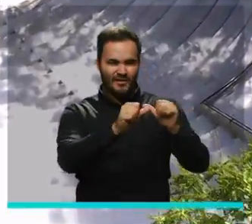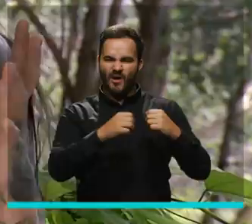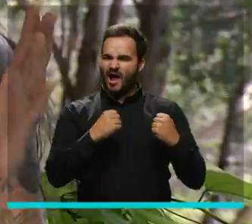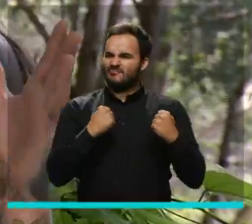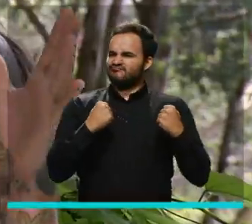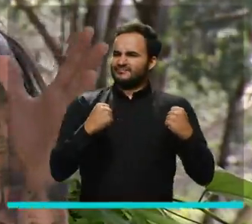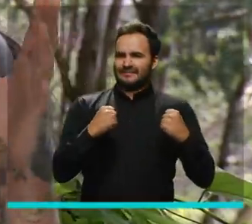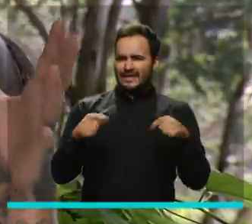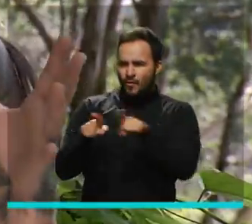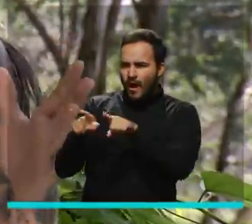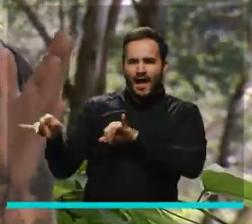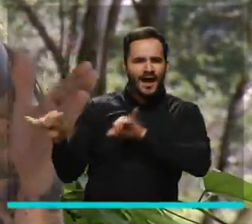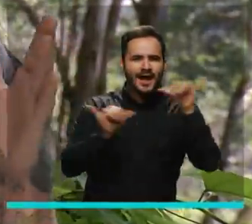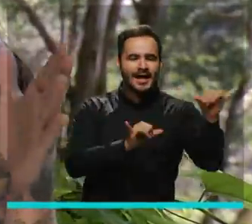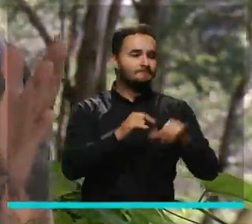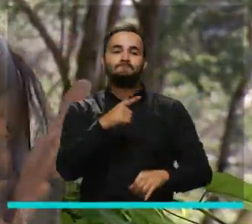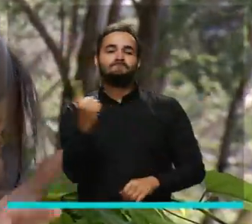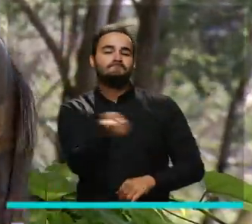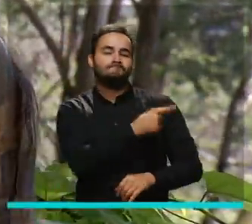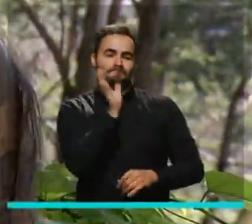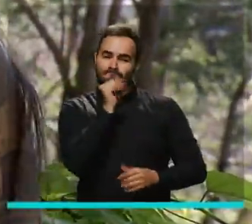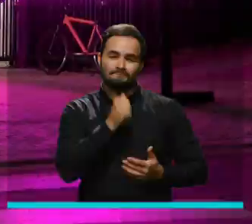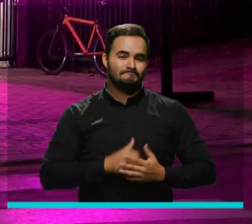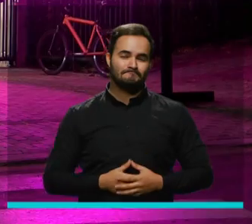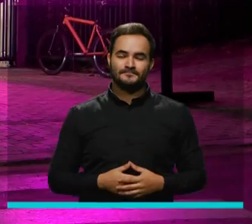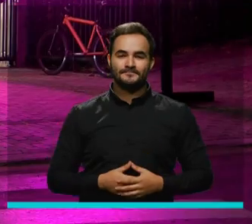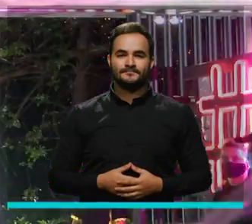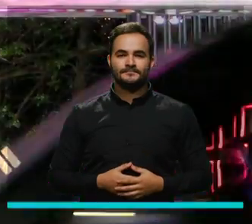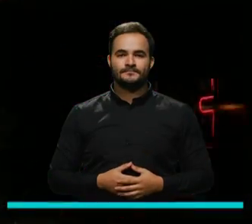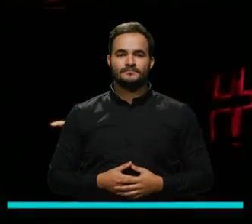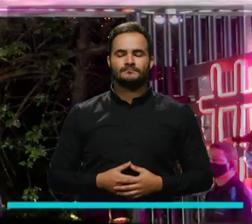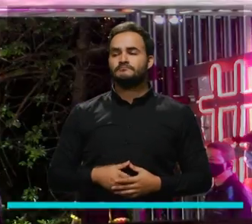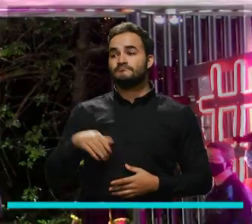otro lugar que representara como el Carlos Viejo.